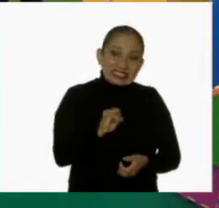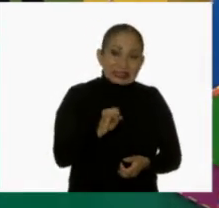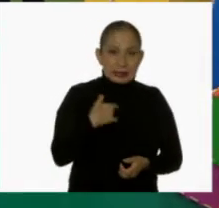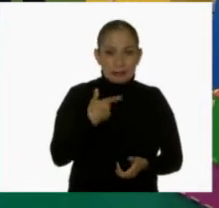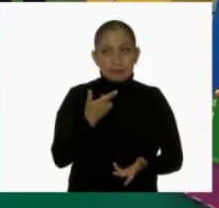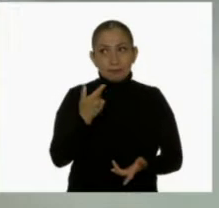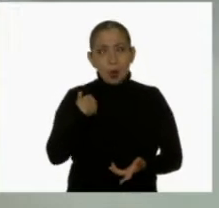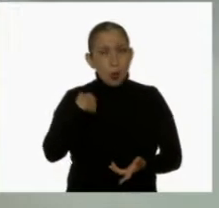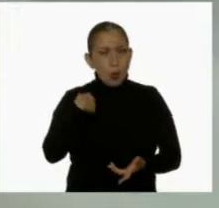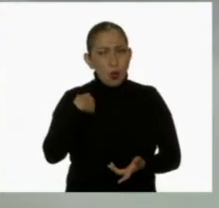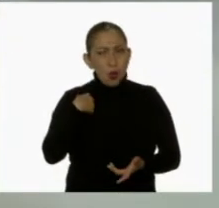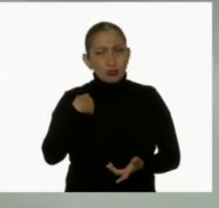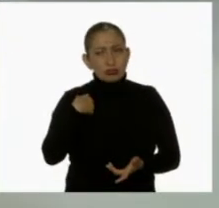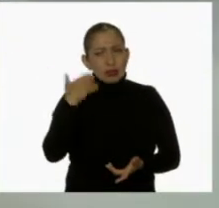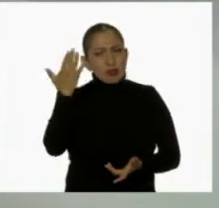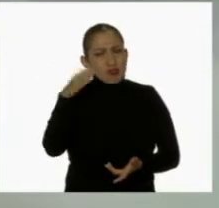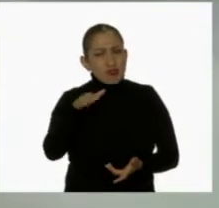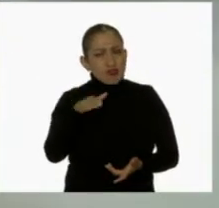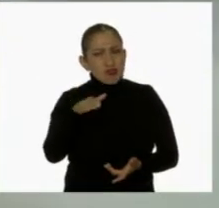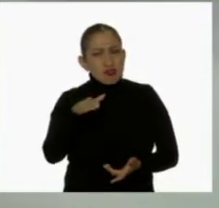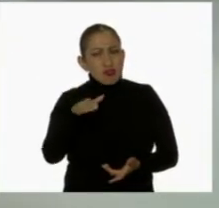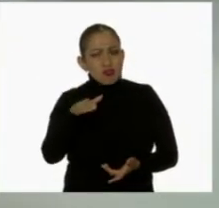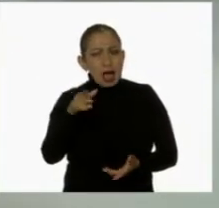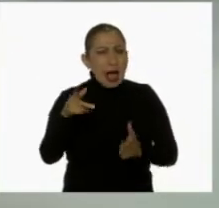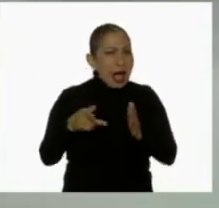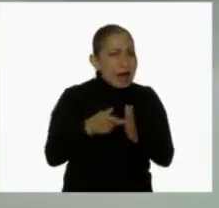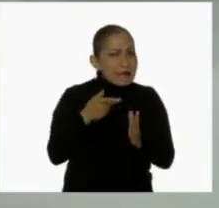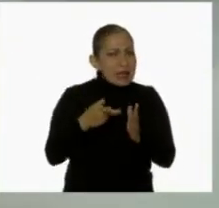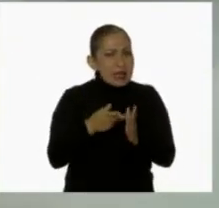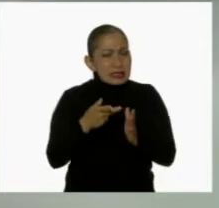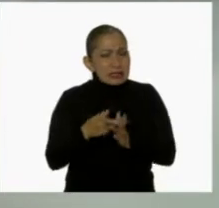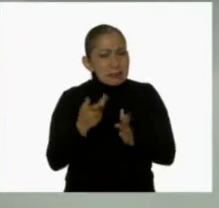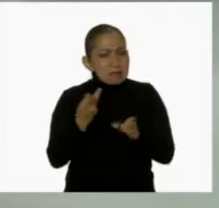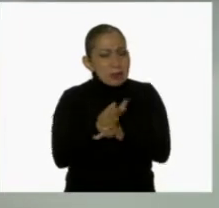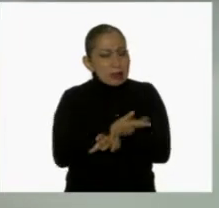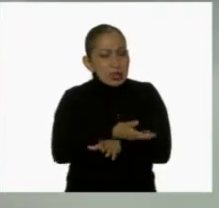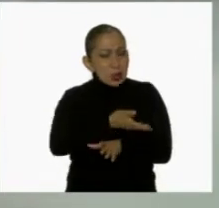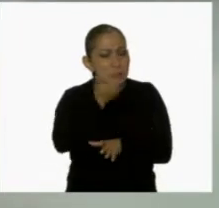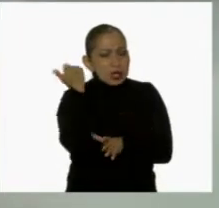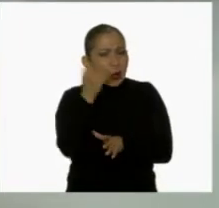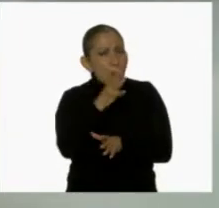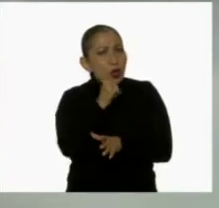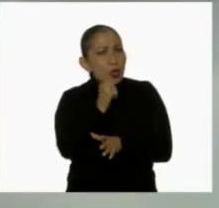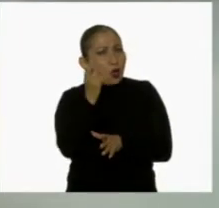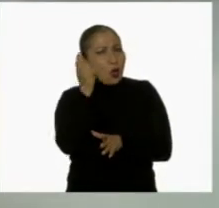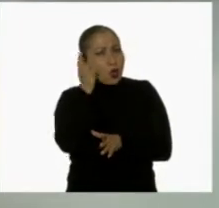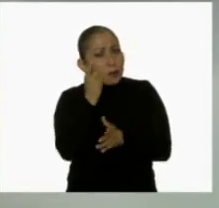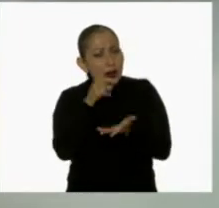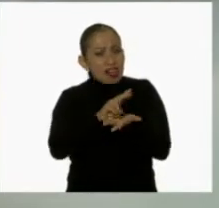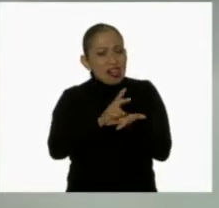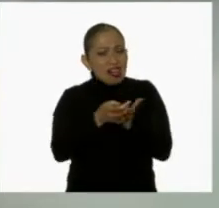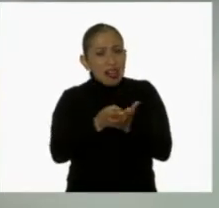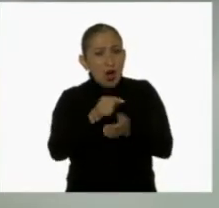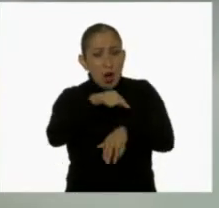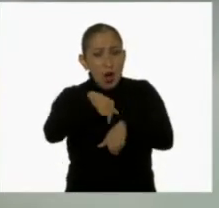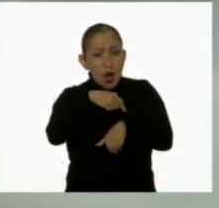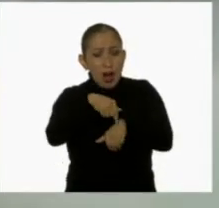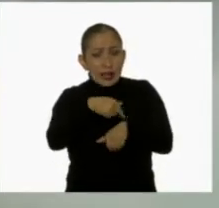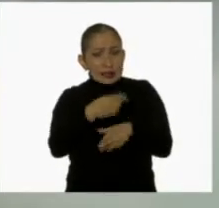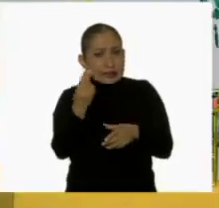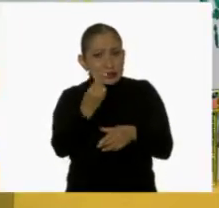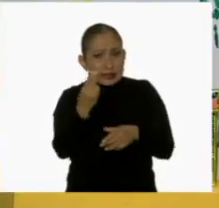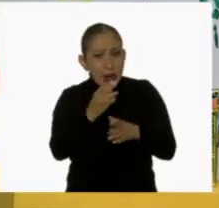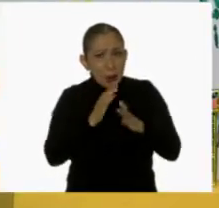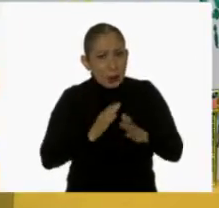escuché que entonces a veces algo pasa que no podemos dormir las horas necesarias.